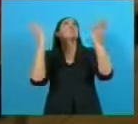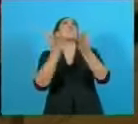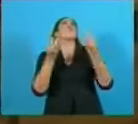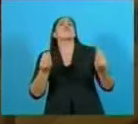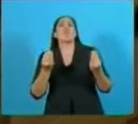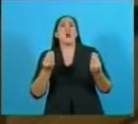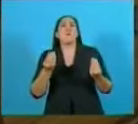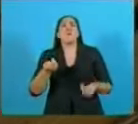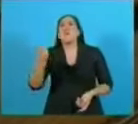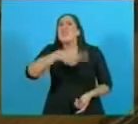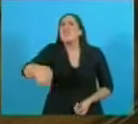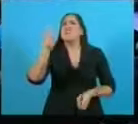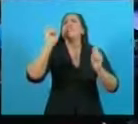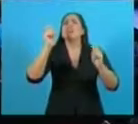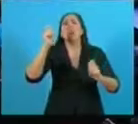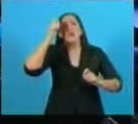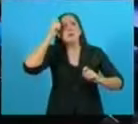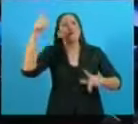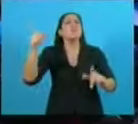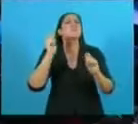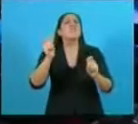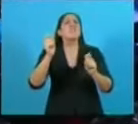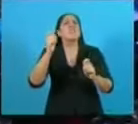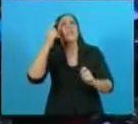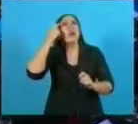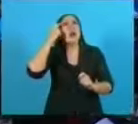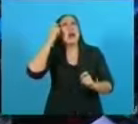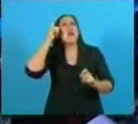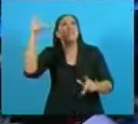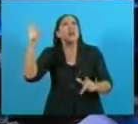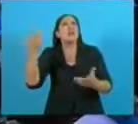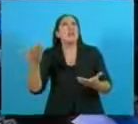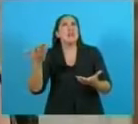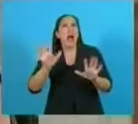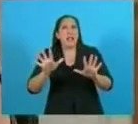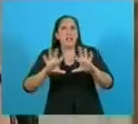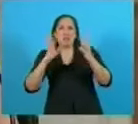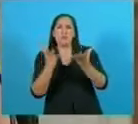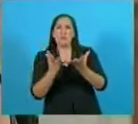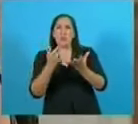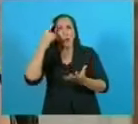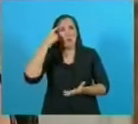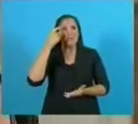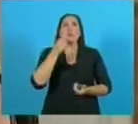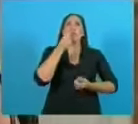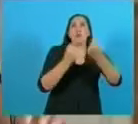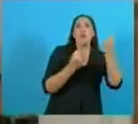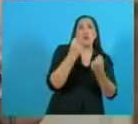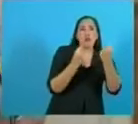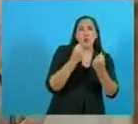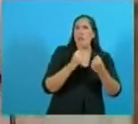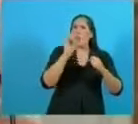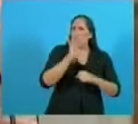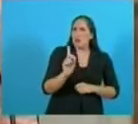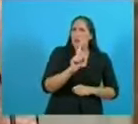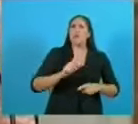imaginaba? ¿Quién se imaginaba? No solamente en lo económico, sino en lo político y